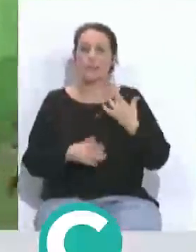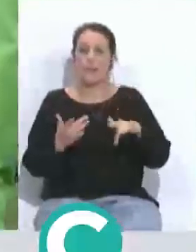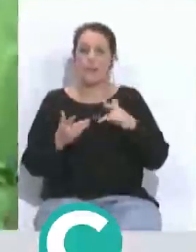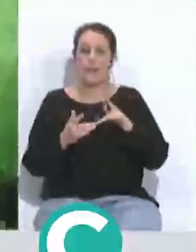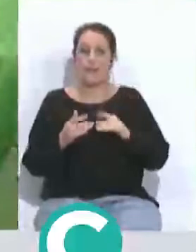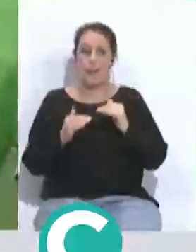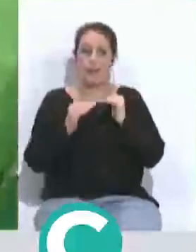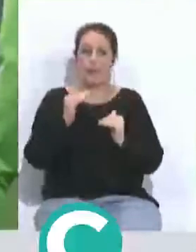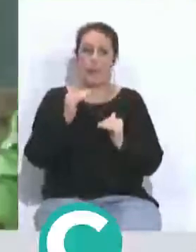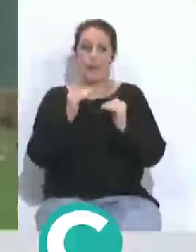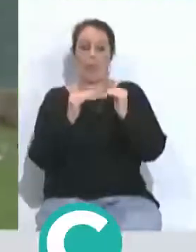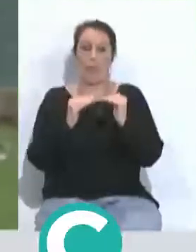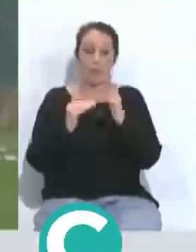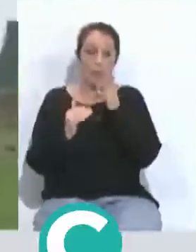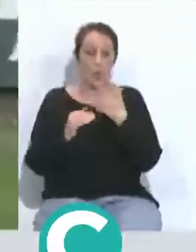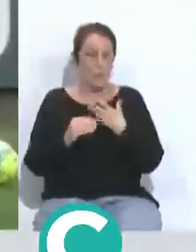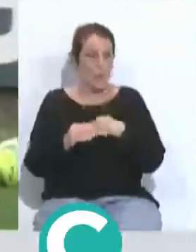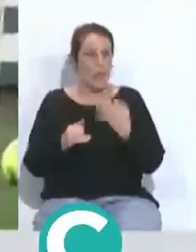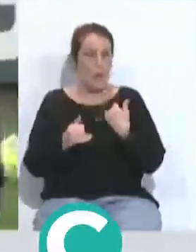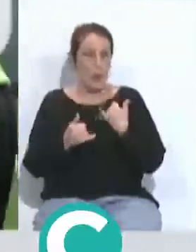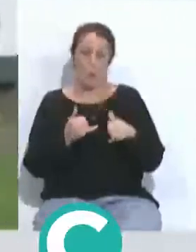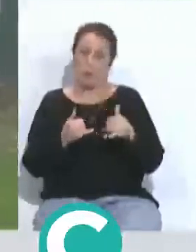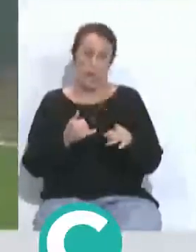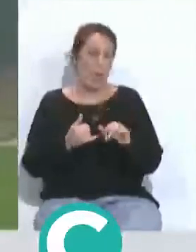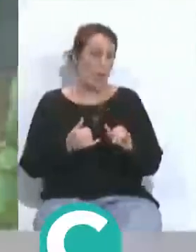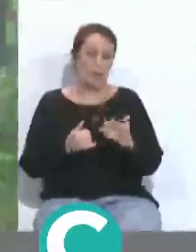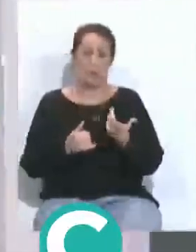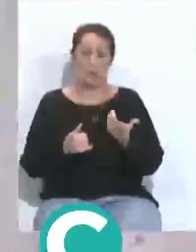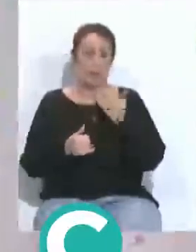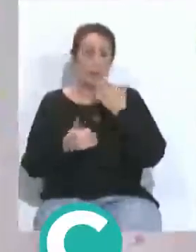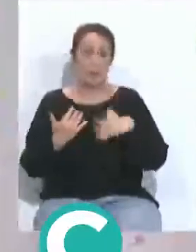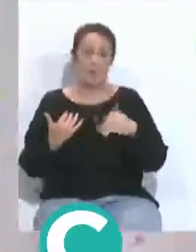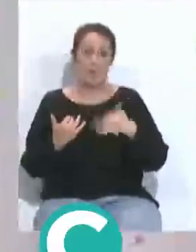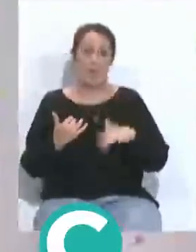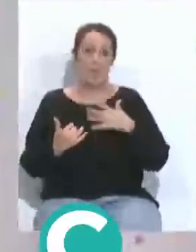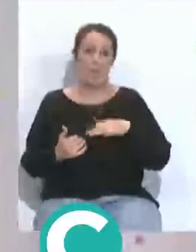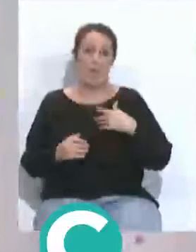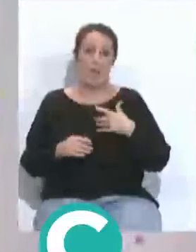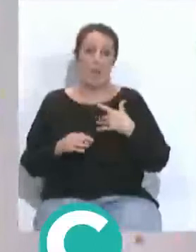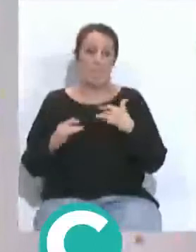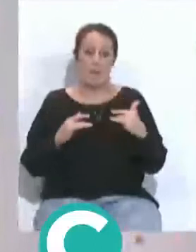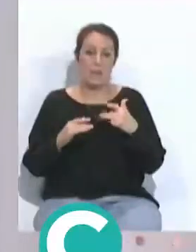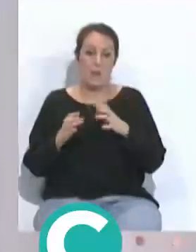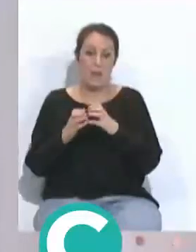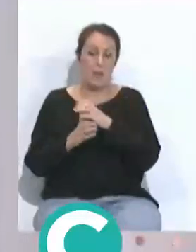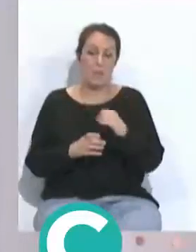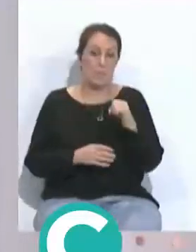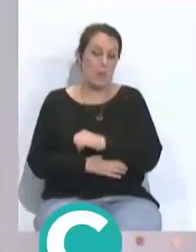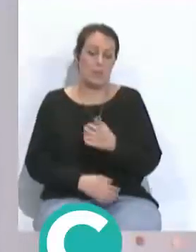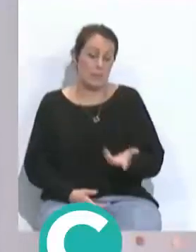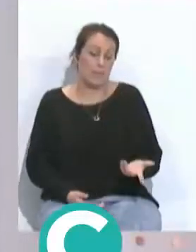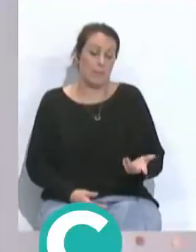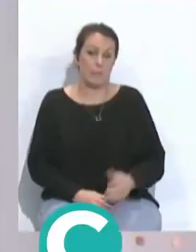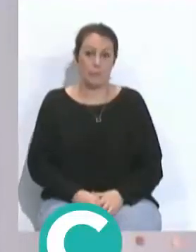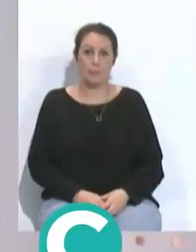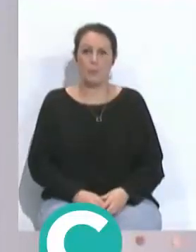porque puede ser de las últimas opciones que tenga sobre todo encima si el Sevilla es capaz de sacar su partido adelante frente al Granada yo pienso de que